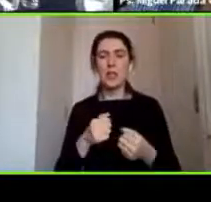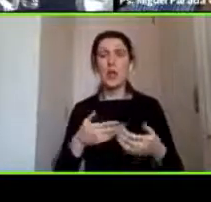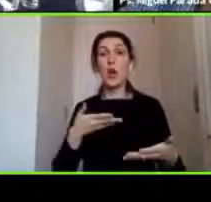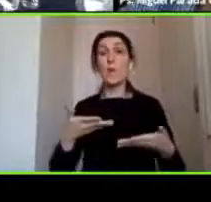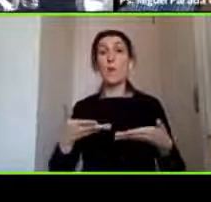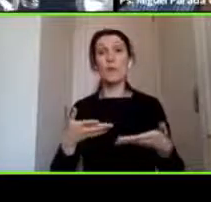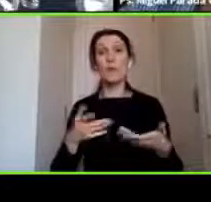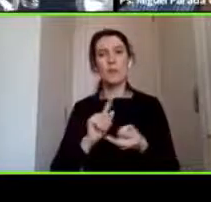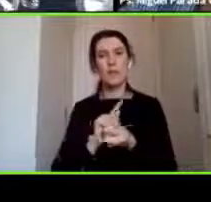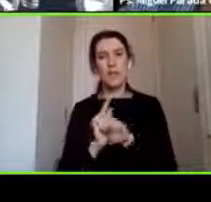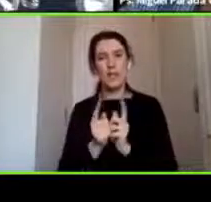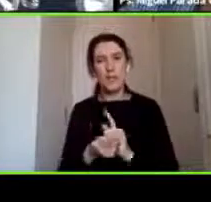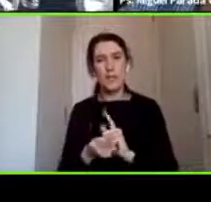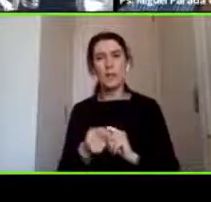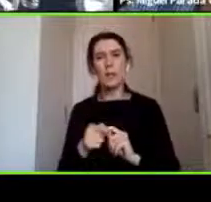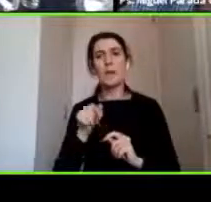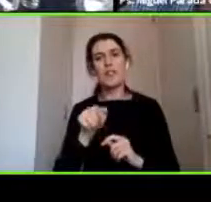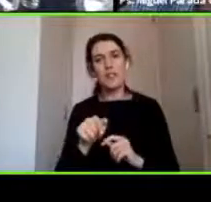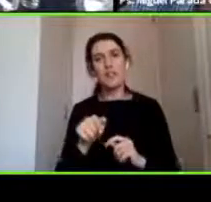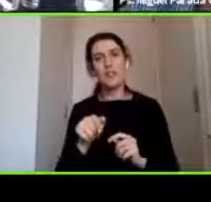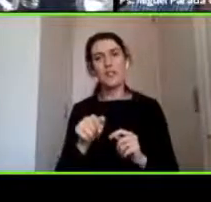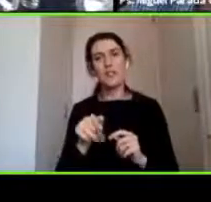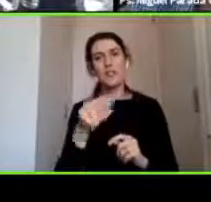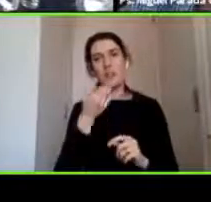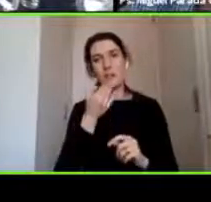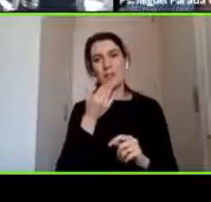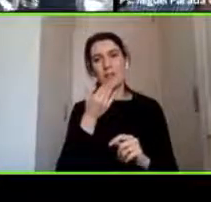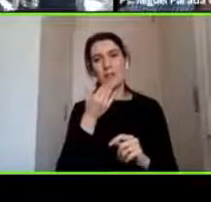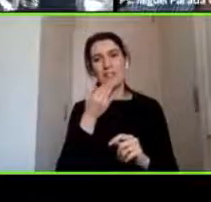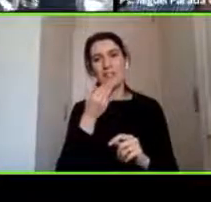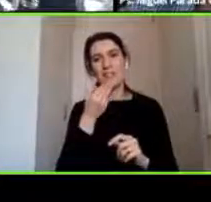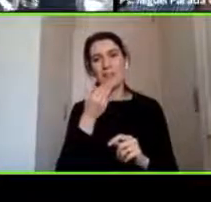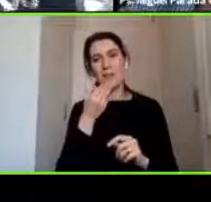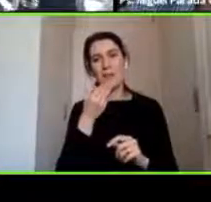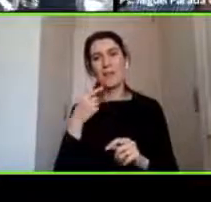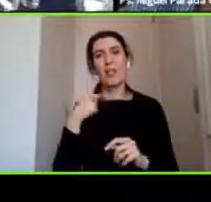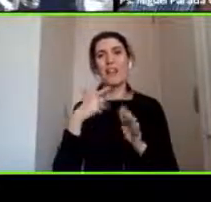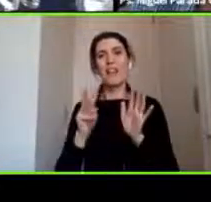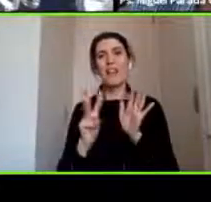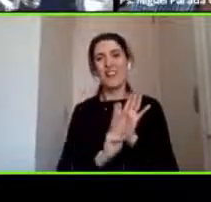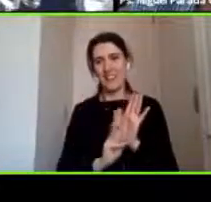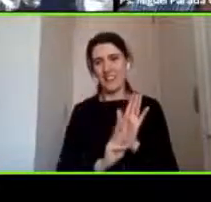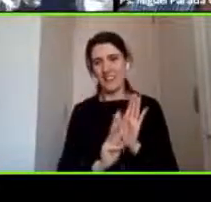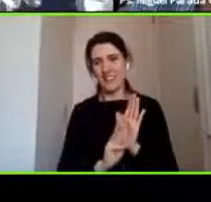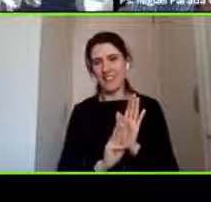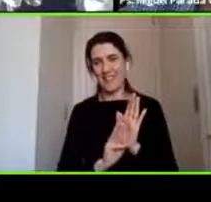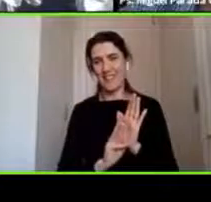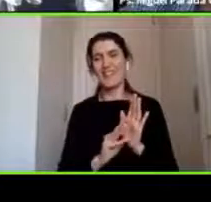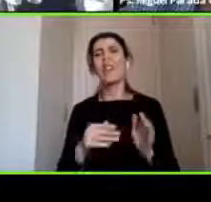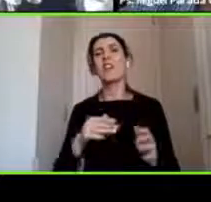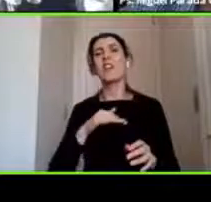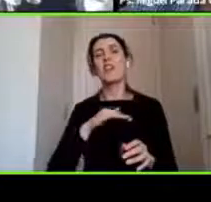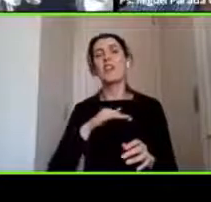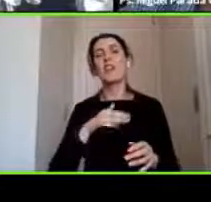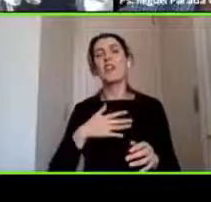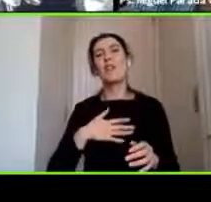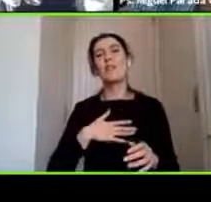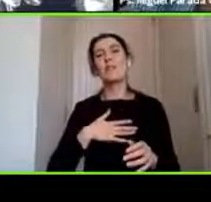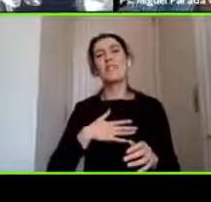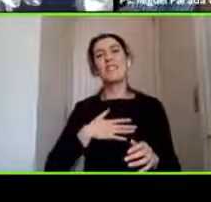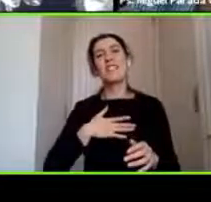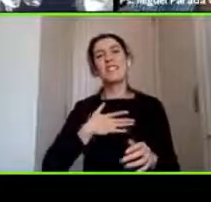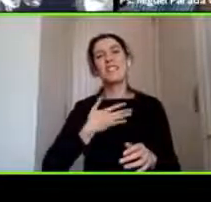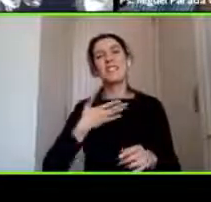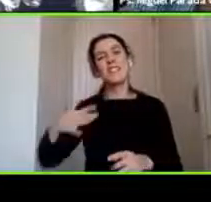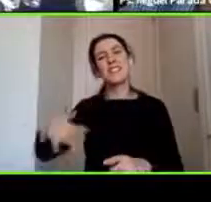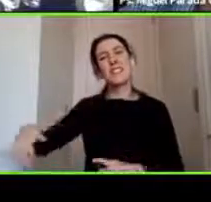configurando cómo cada uno va armando su identidad y cómo se va sintiendo también en su contexto yo creo que también ahí es clave no solo